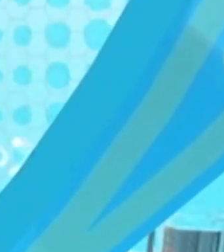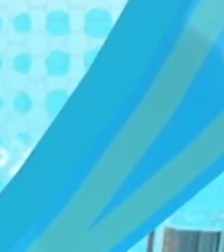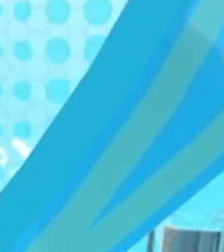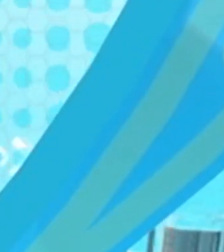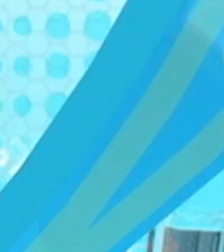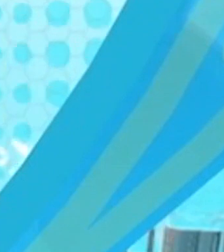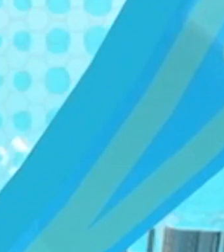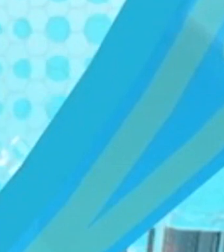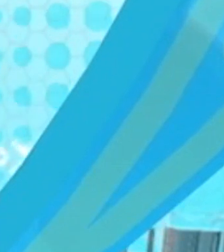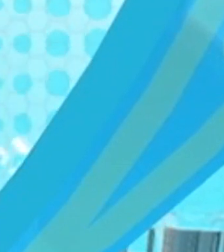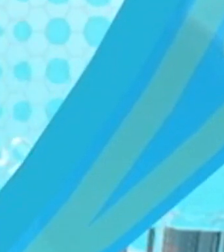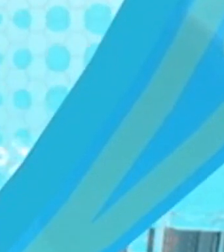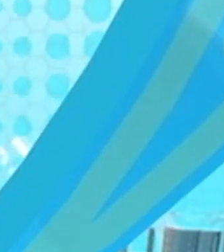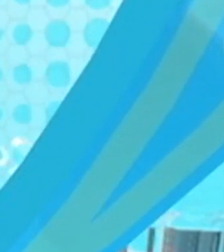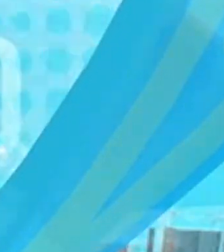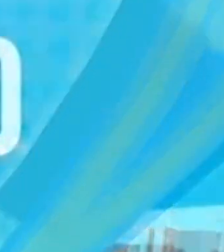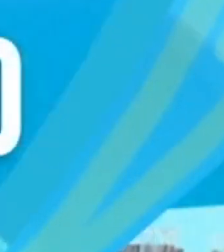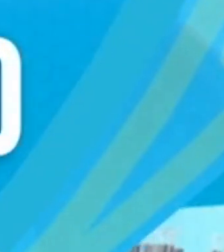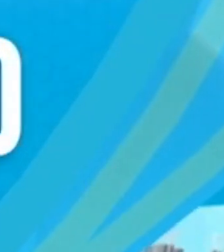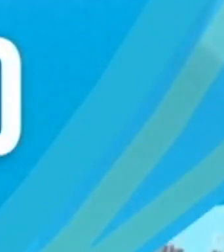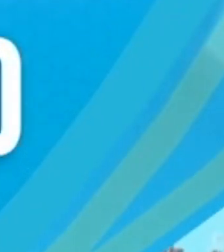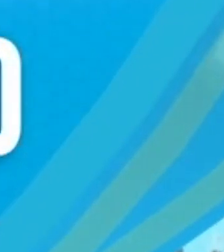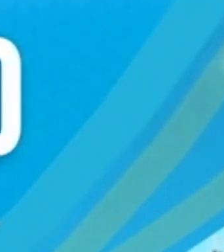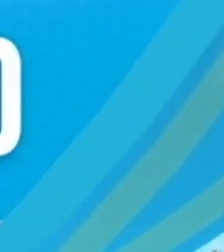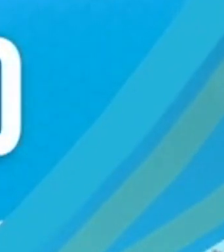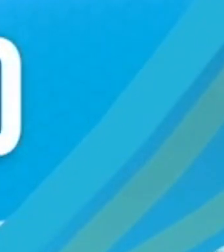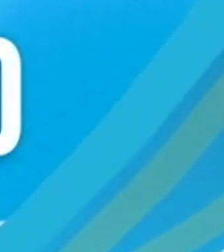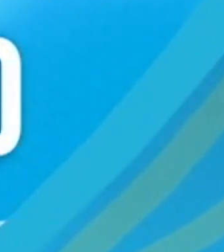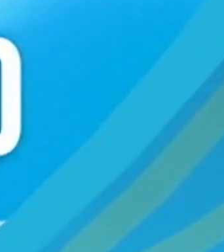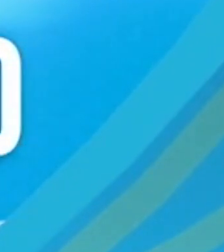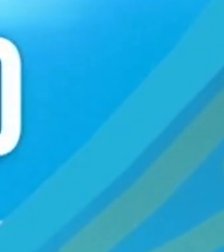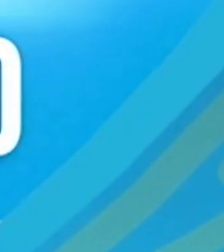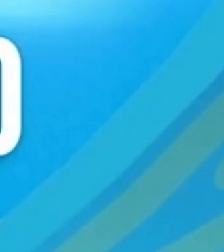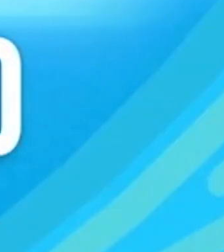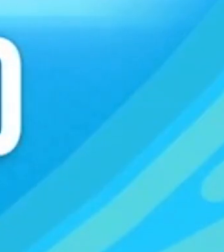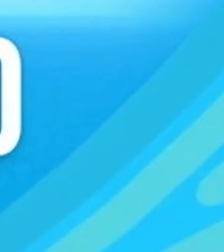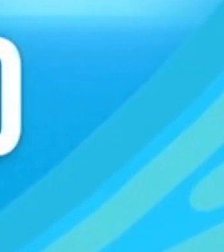Banco Popular presentó el tipo de cambio